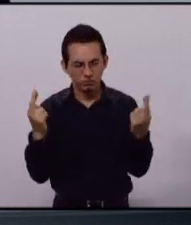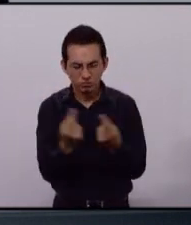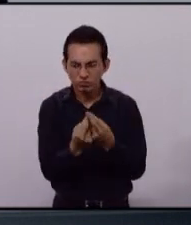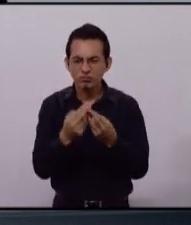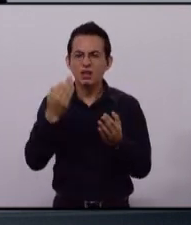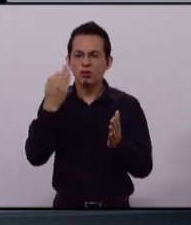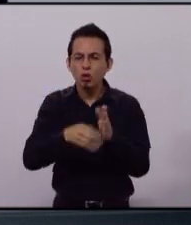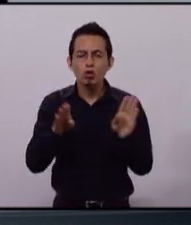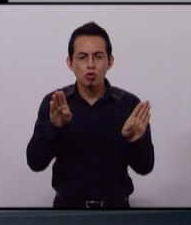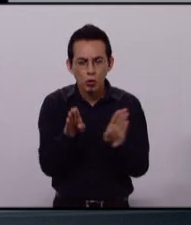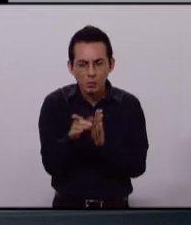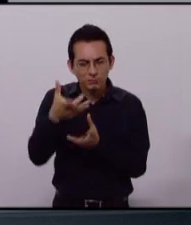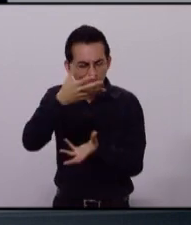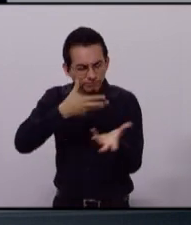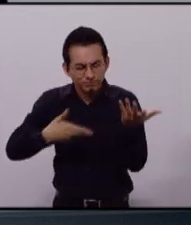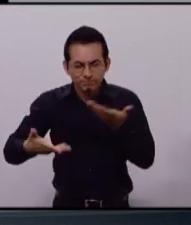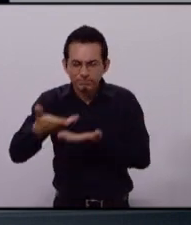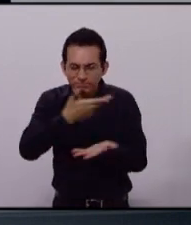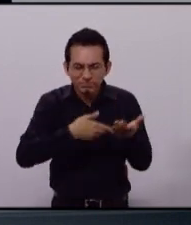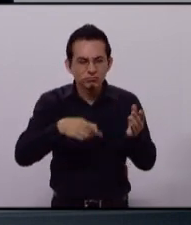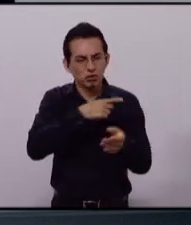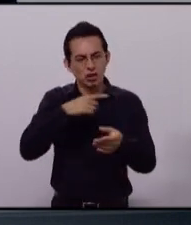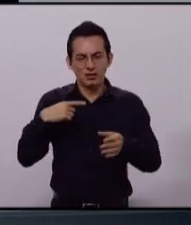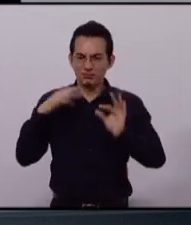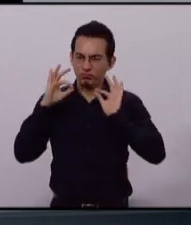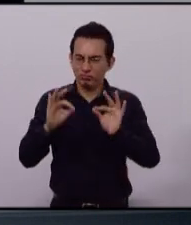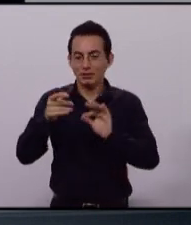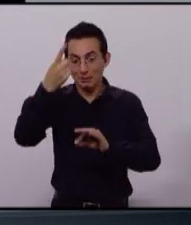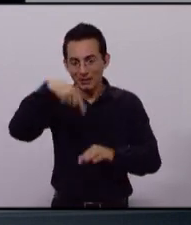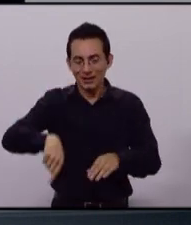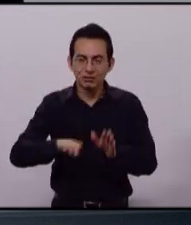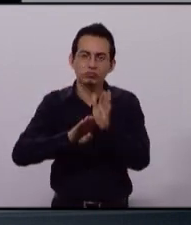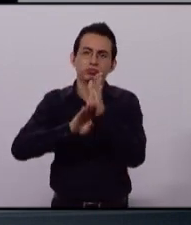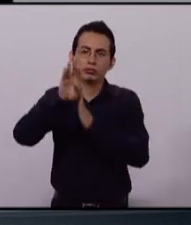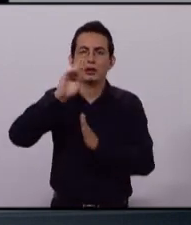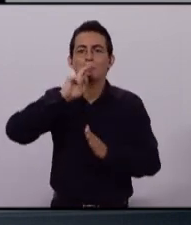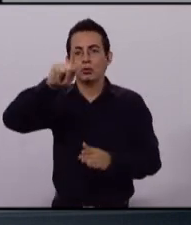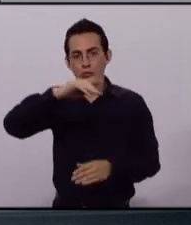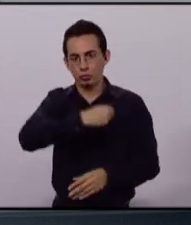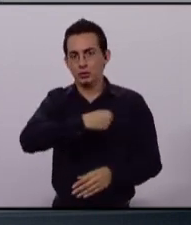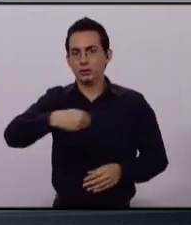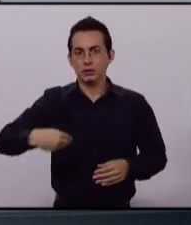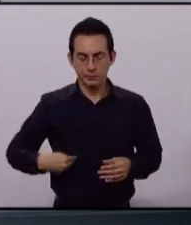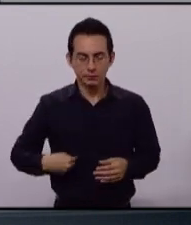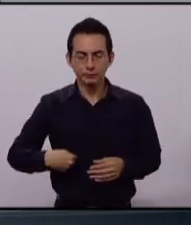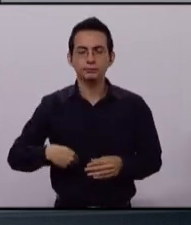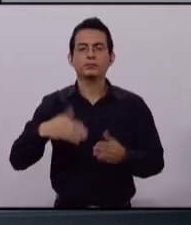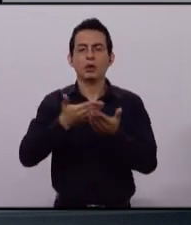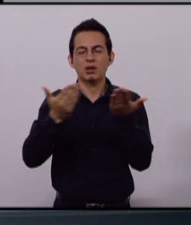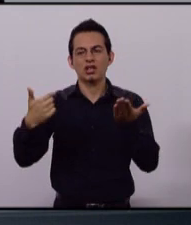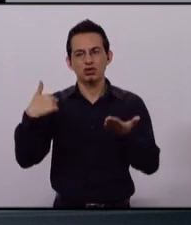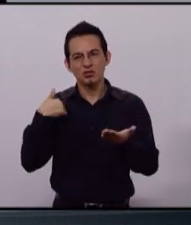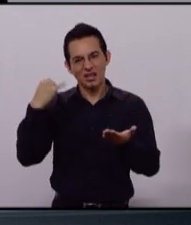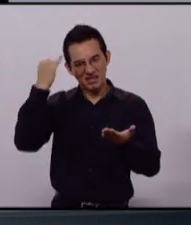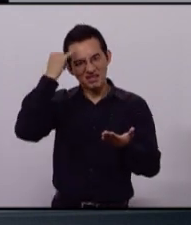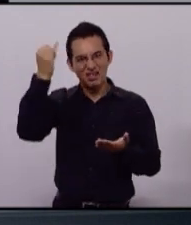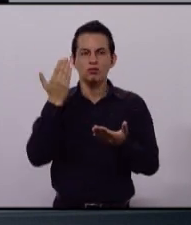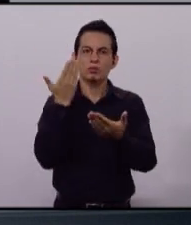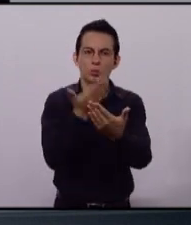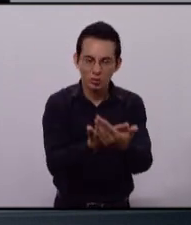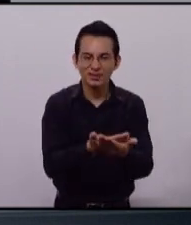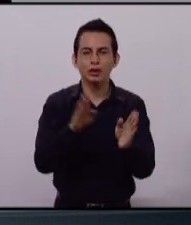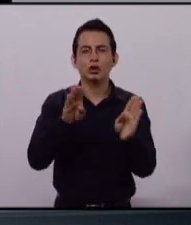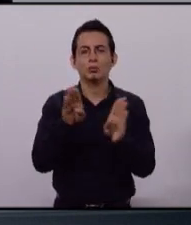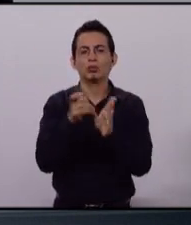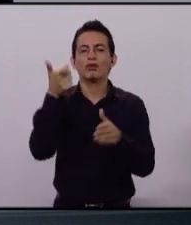municipal y se defina los giros que propicien el crecimiento económico del municipio. Propondré un fondo de apoyo a los emprendedores